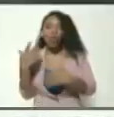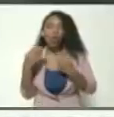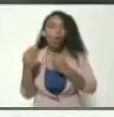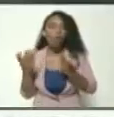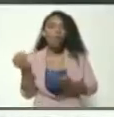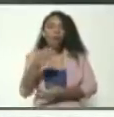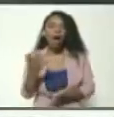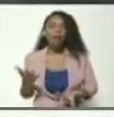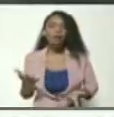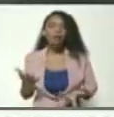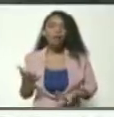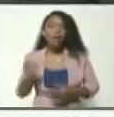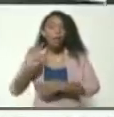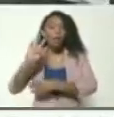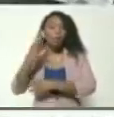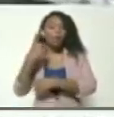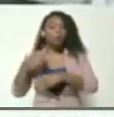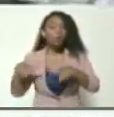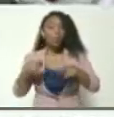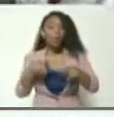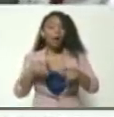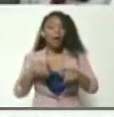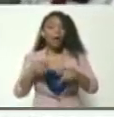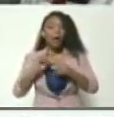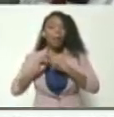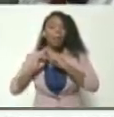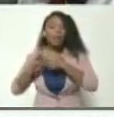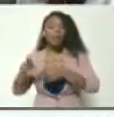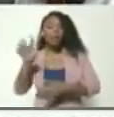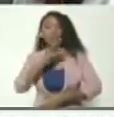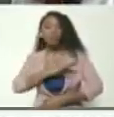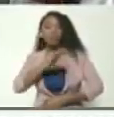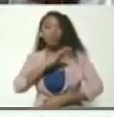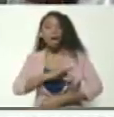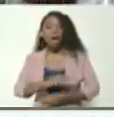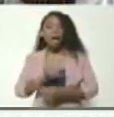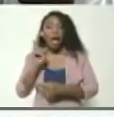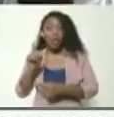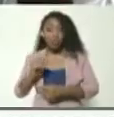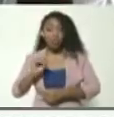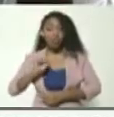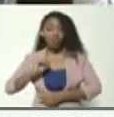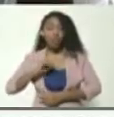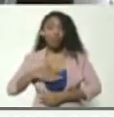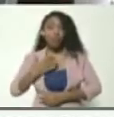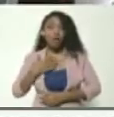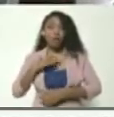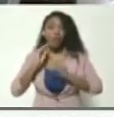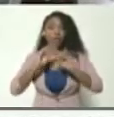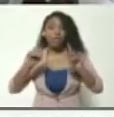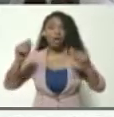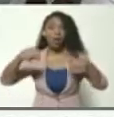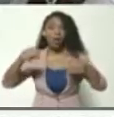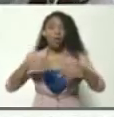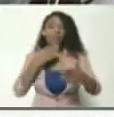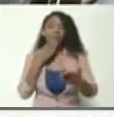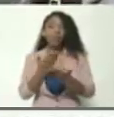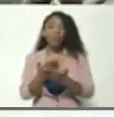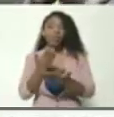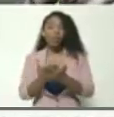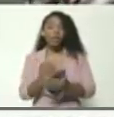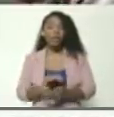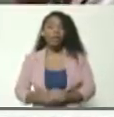En cuarto lugar, las prestaciones sociales. Ahí yo sí puedo anunciar hoy una propuesta